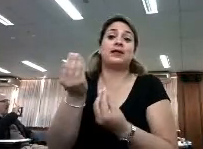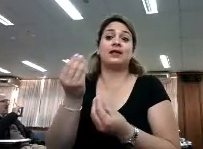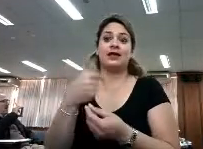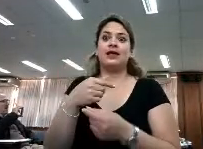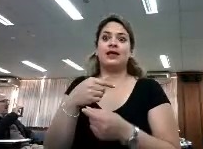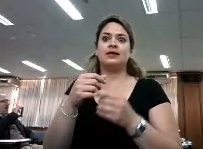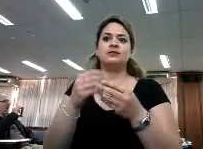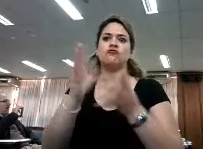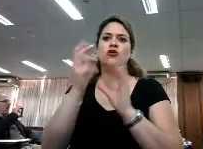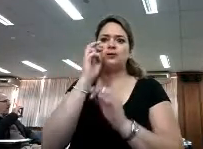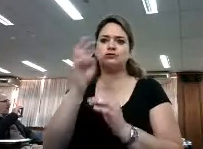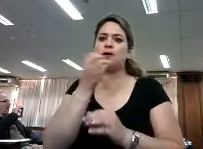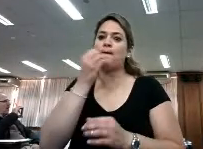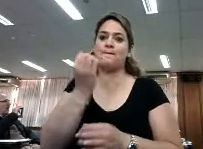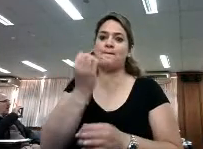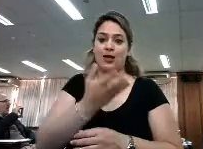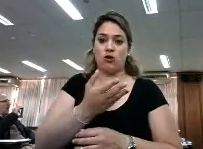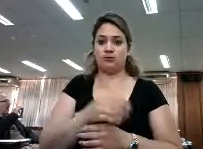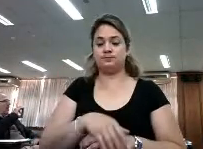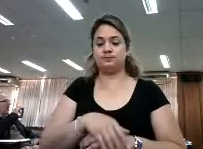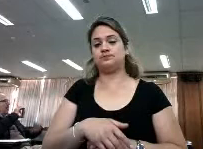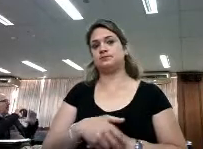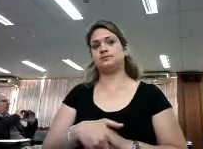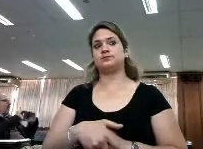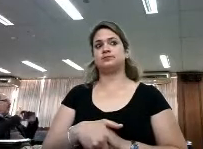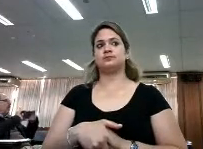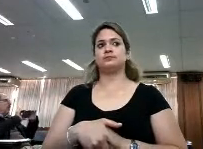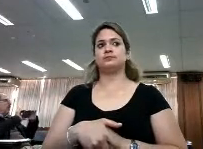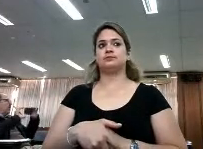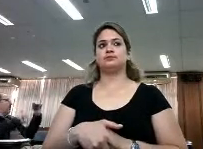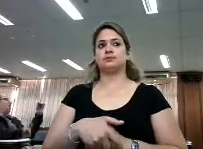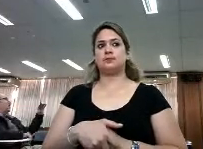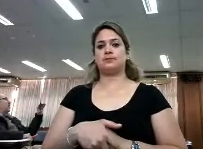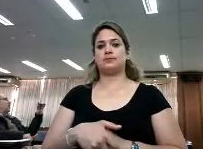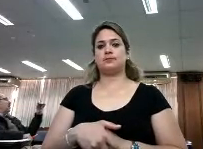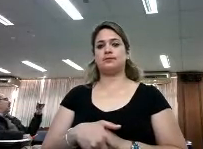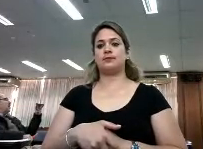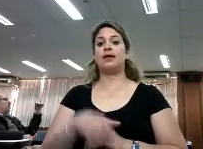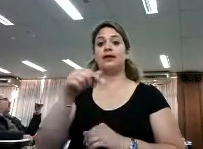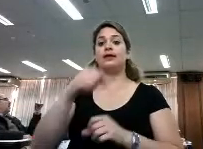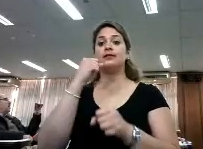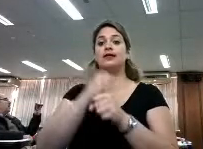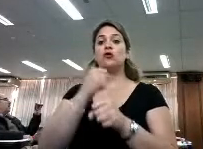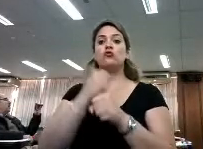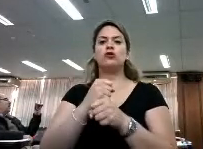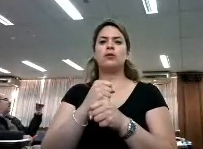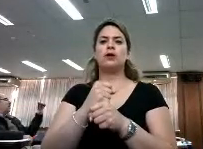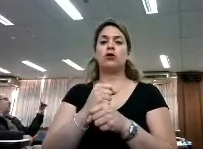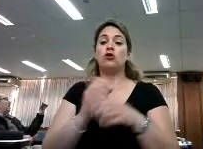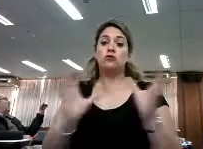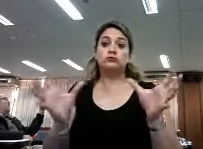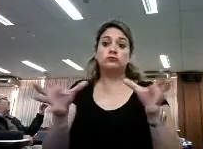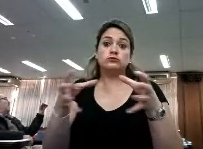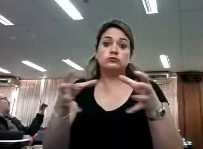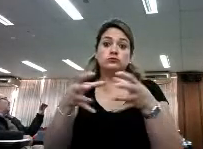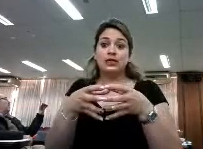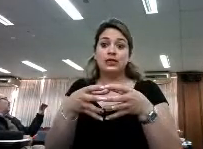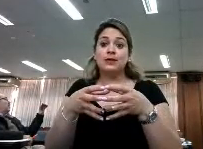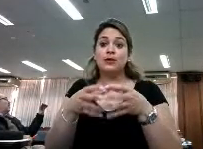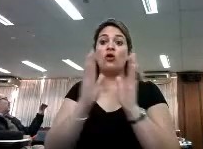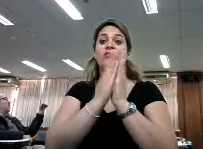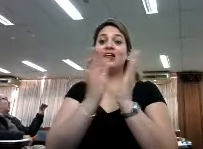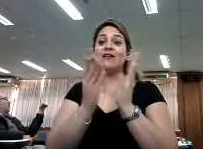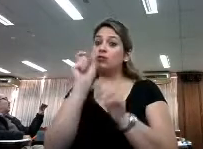acuerdo a donde lo quieran leer. esto es un trabajo que hace todo el equipo de la